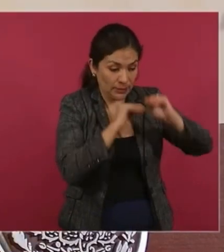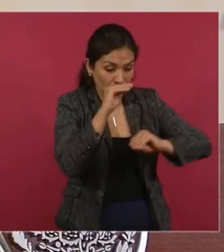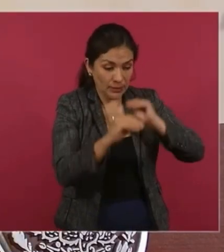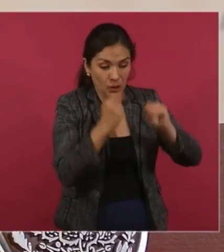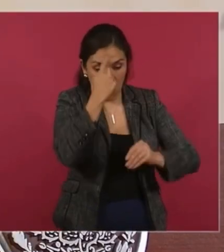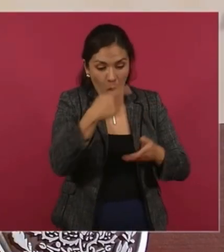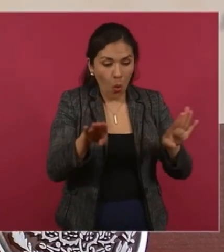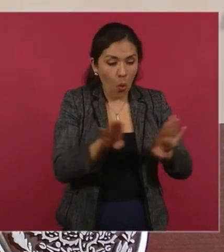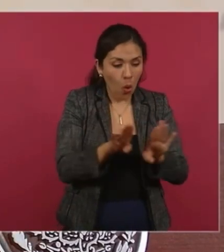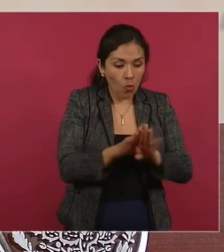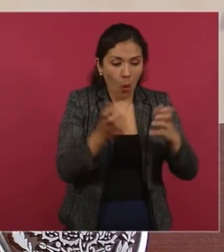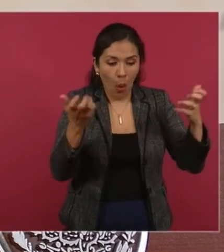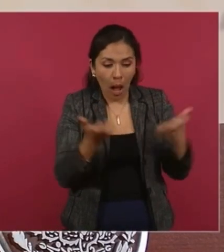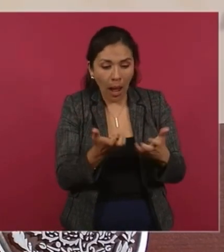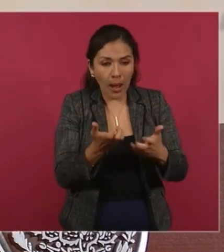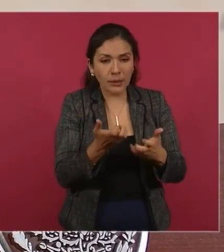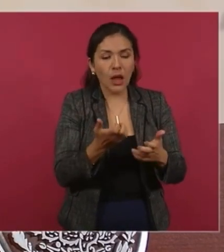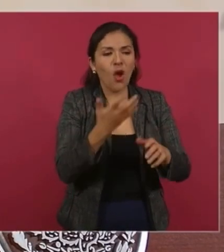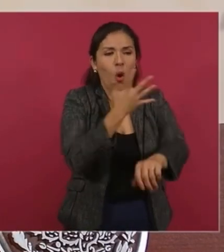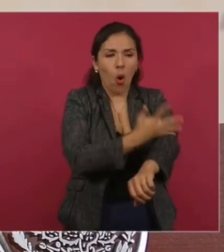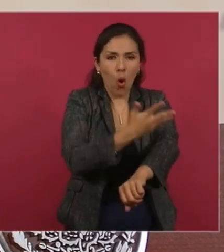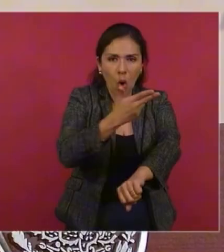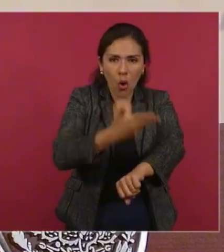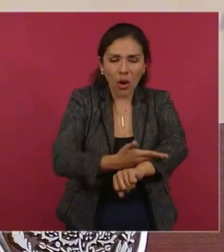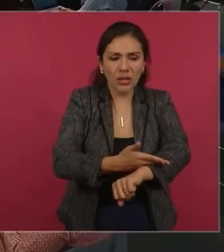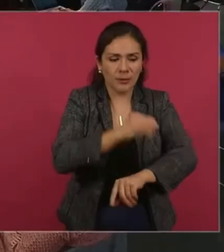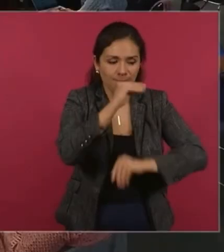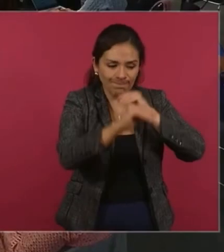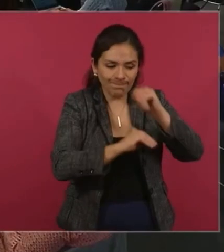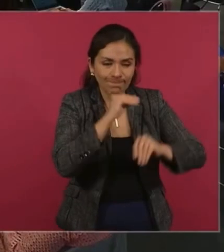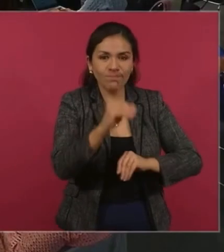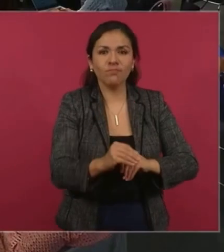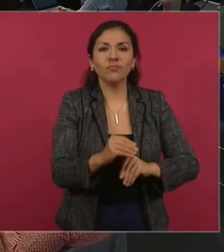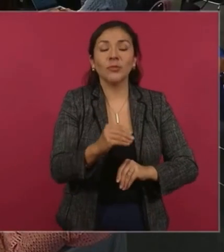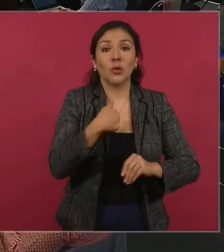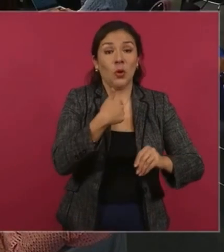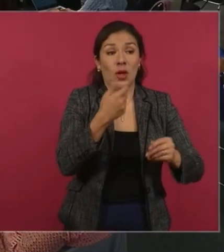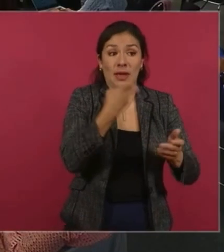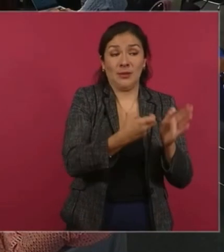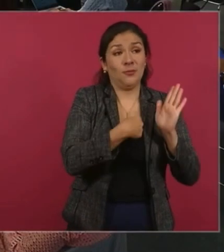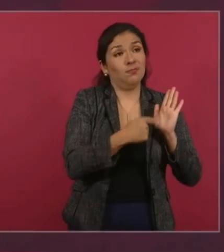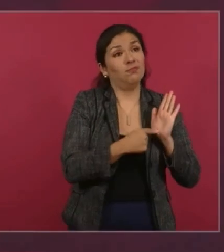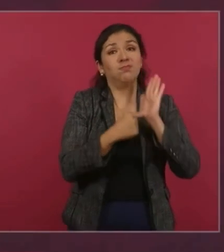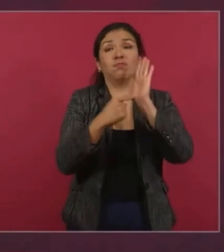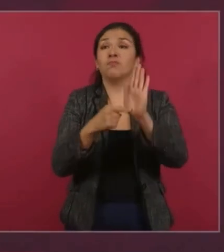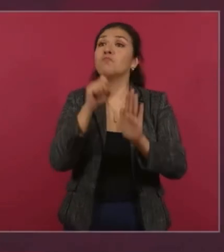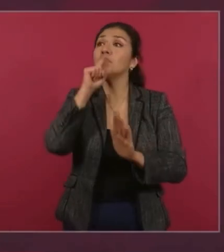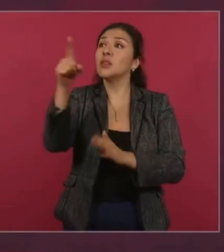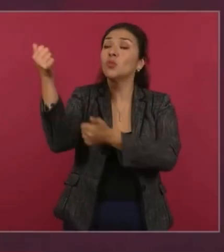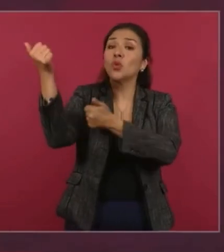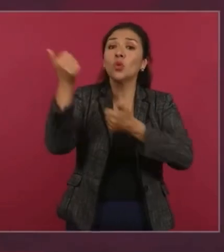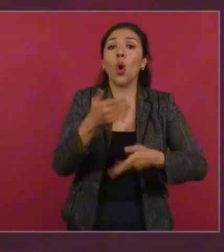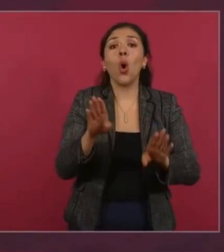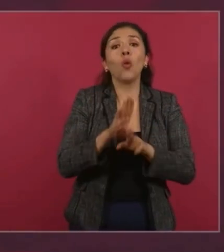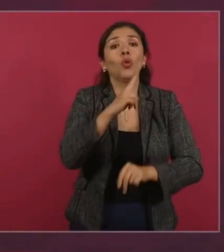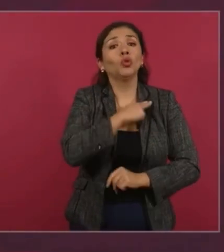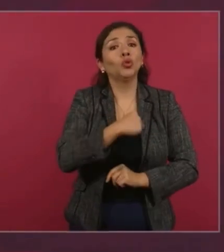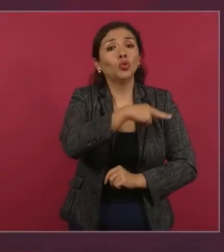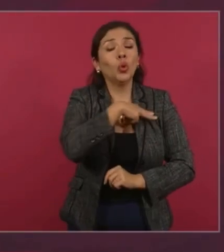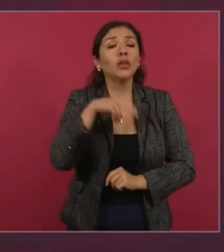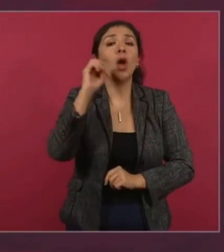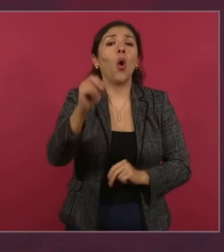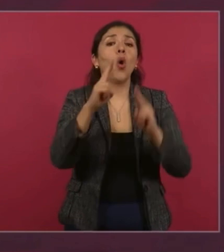honestidad de Suecia, de Noruega, de